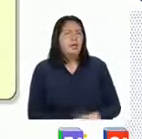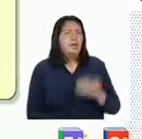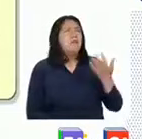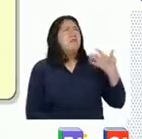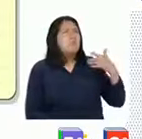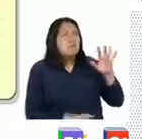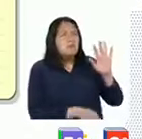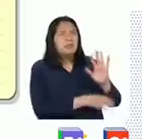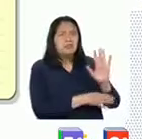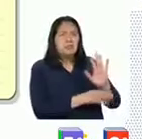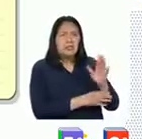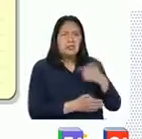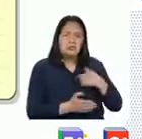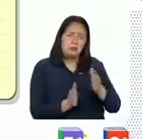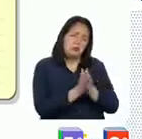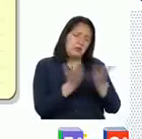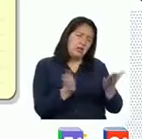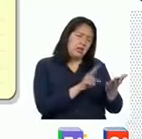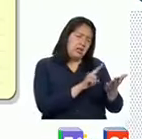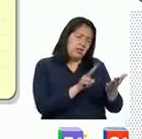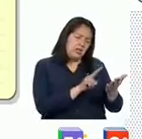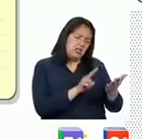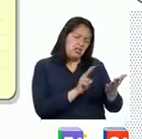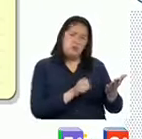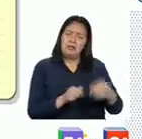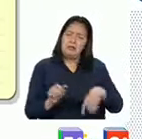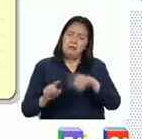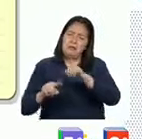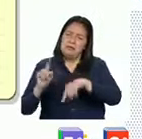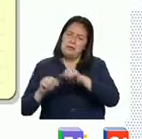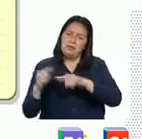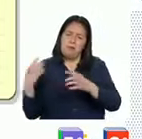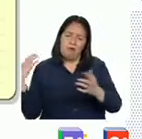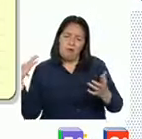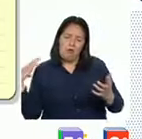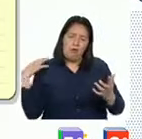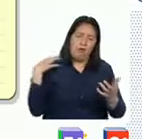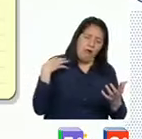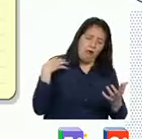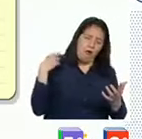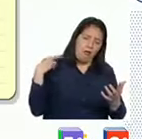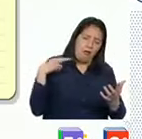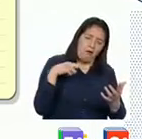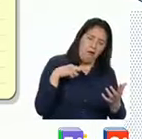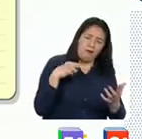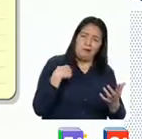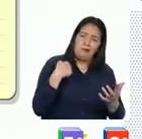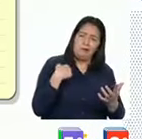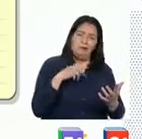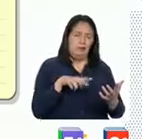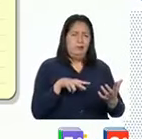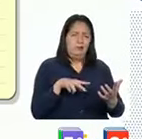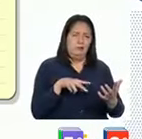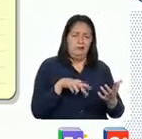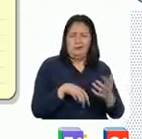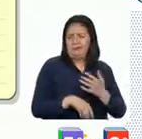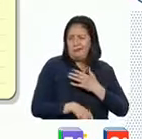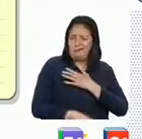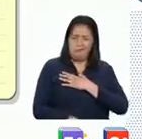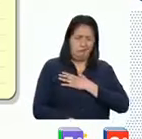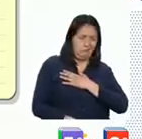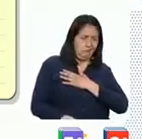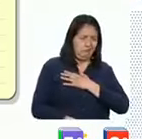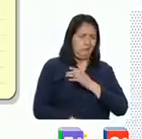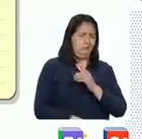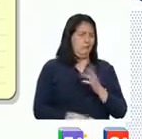Una tarde, mientras leía un libro, sentí que mi primo se recostaba en mi hombro para mirar lo que leía. Me causó mucha incomodidad